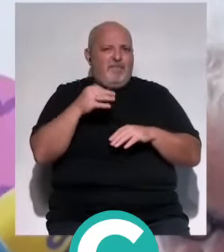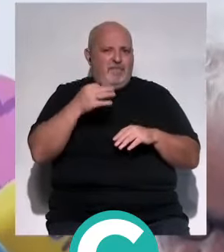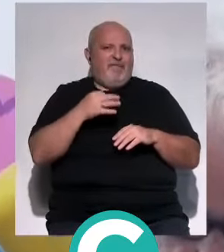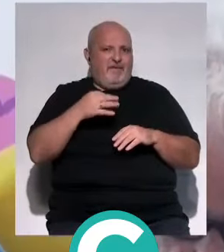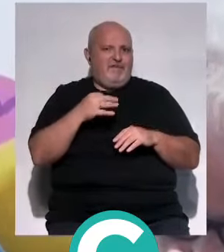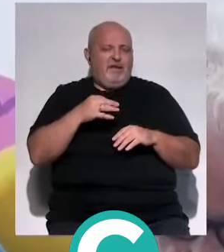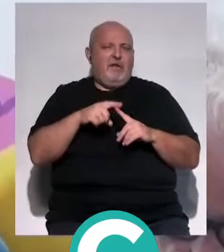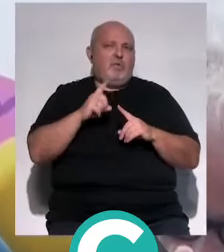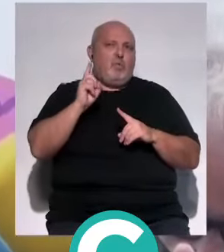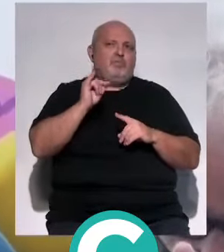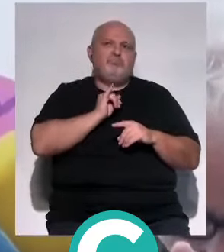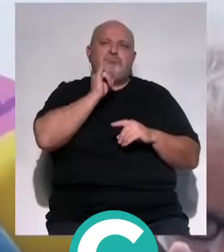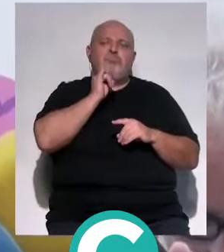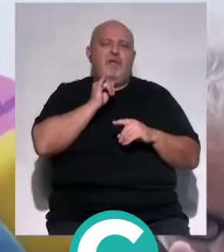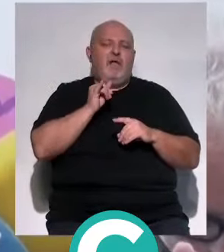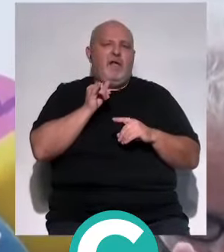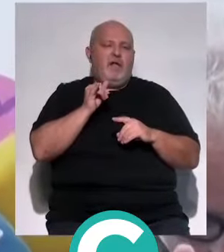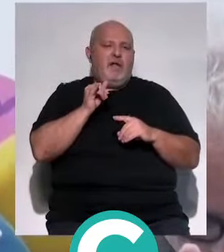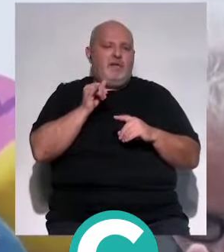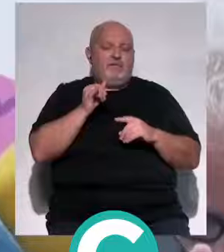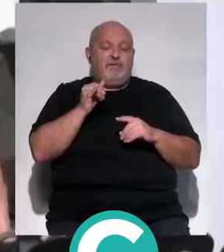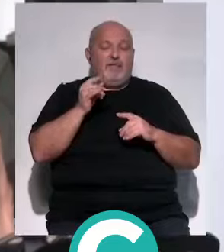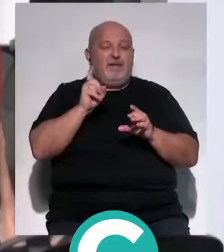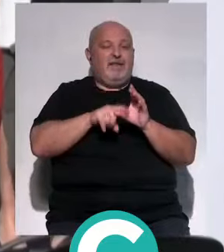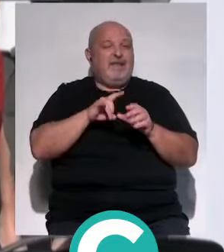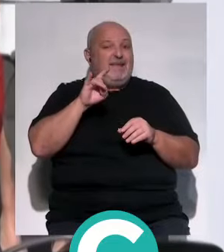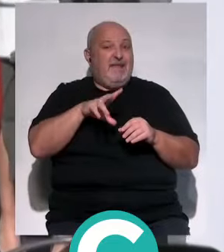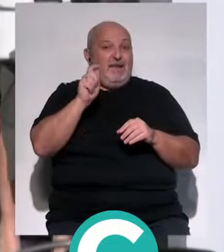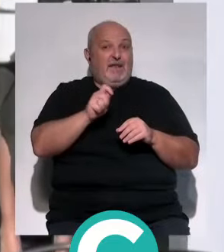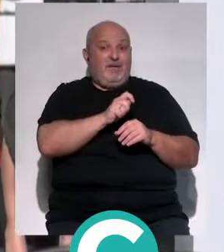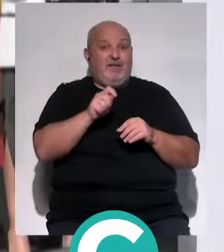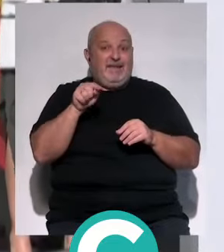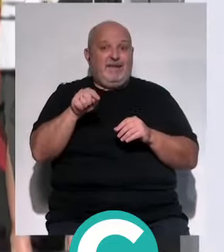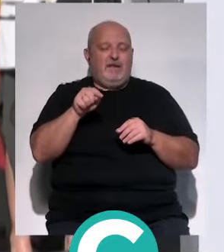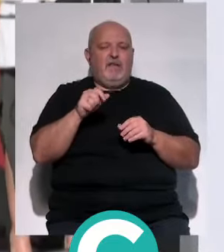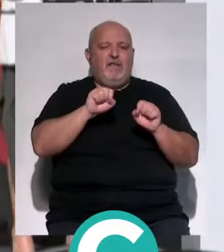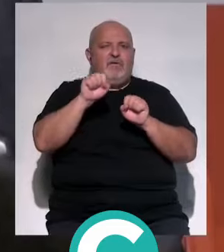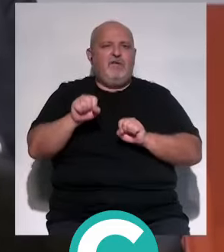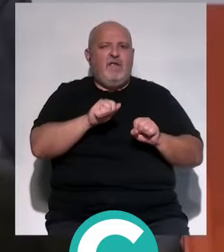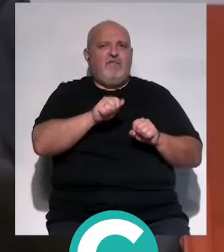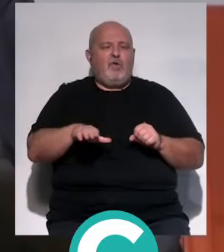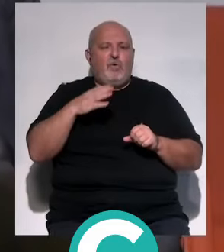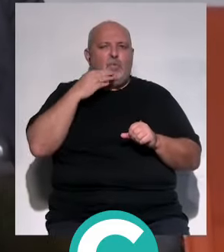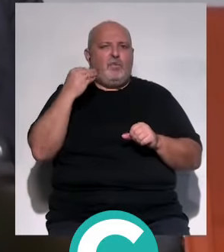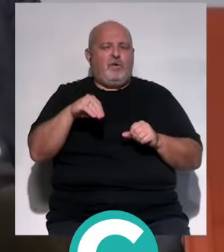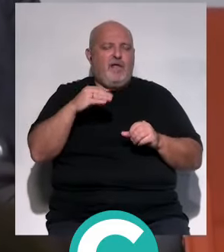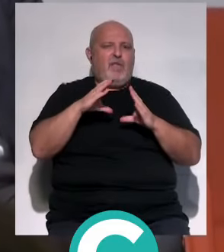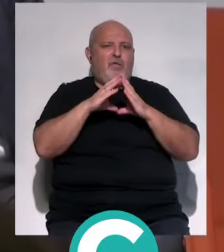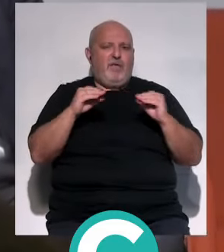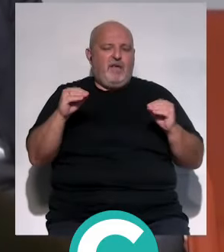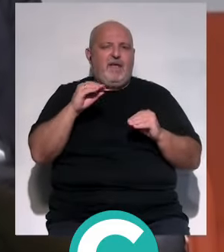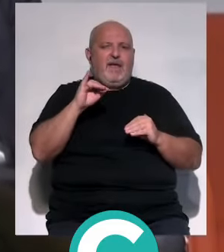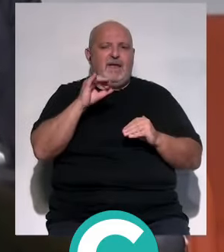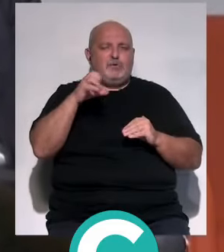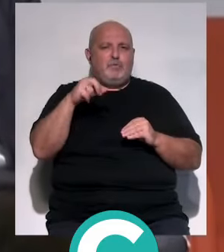obviamente no vale solo la autorregulación. Han intervenido en la inauguración del encuentro el defensor de la infancia y la juventud en Andalucía,